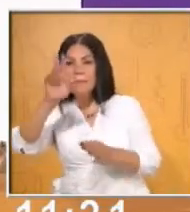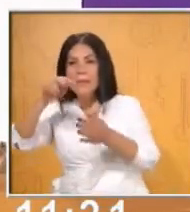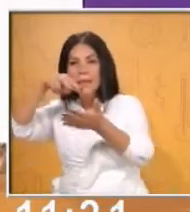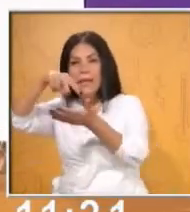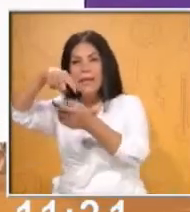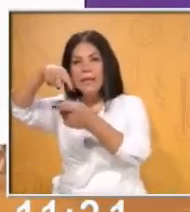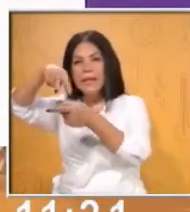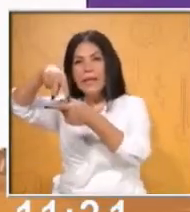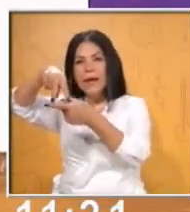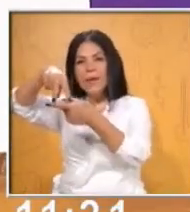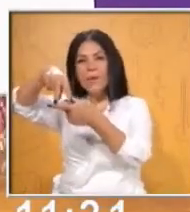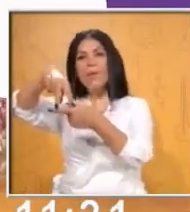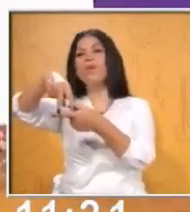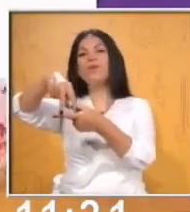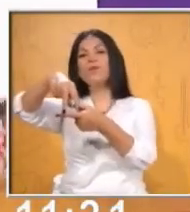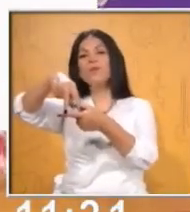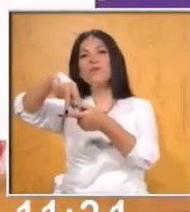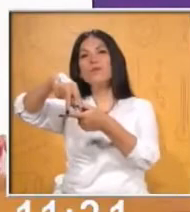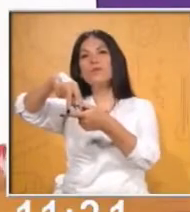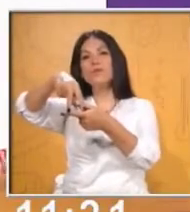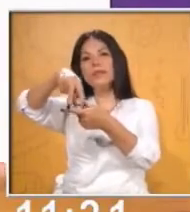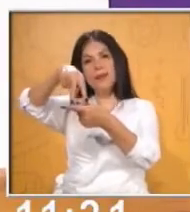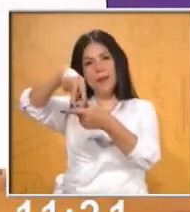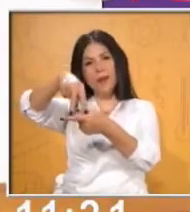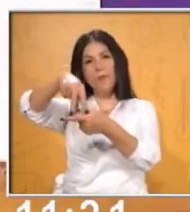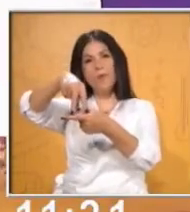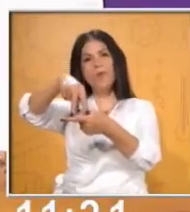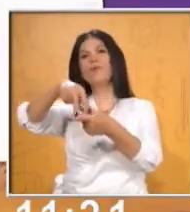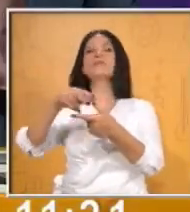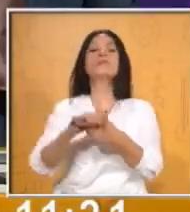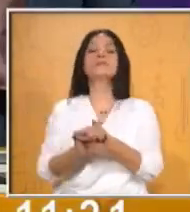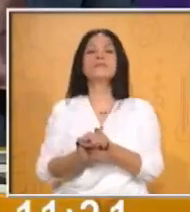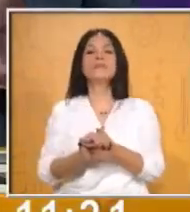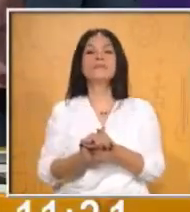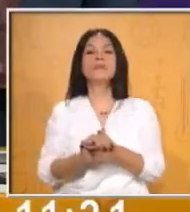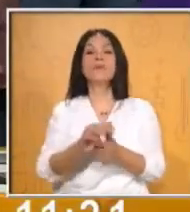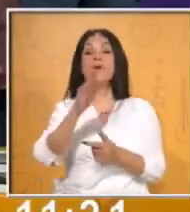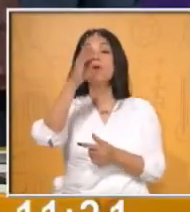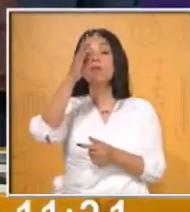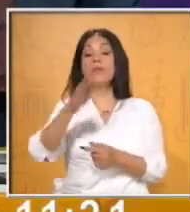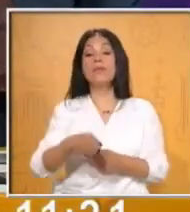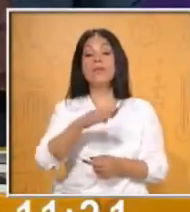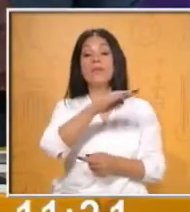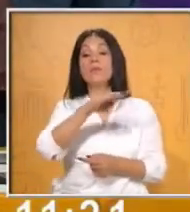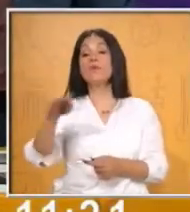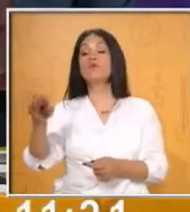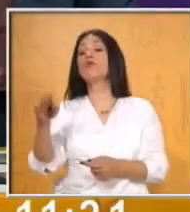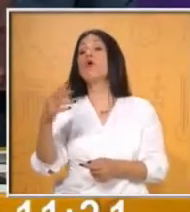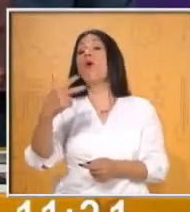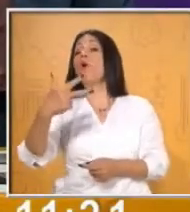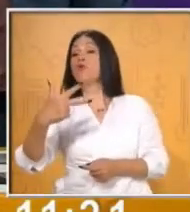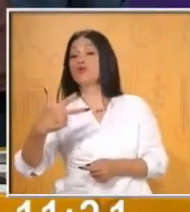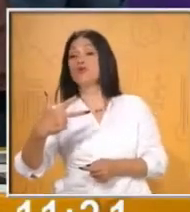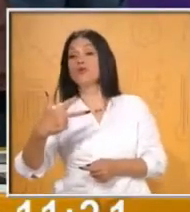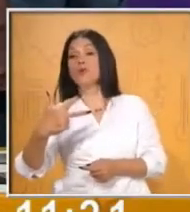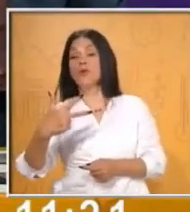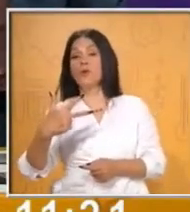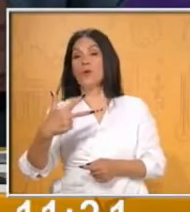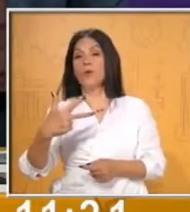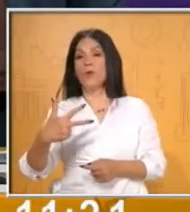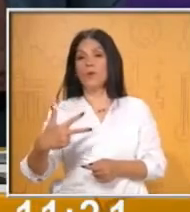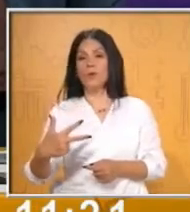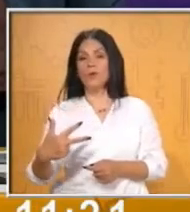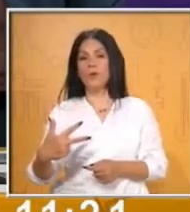equivale un cuarto. Ah, eso es cuando nosotros lo dividimos en ocho partes iguales, que entonces al